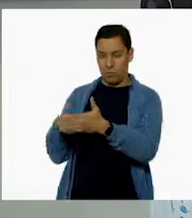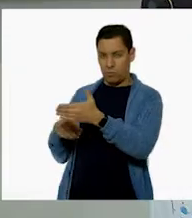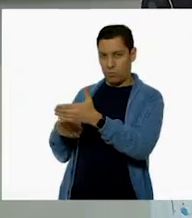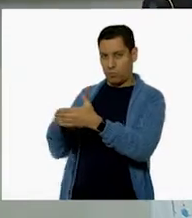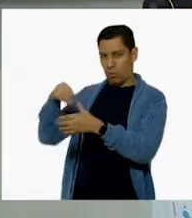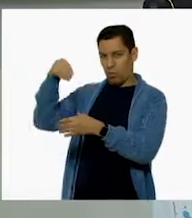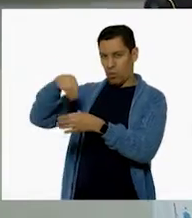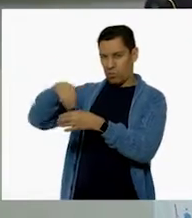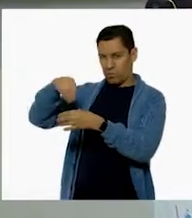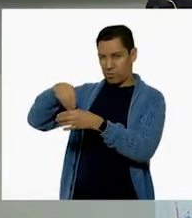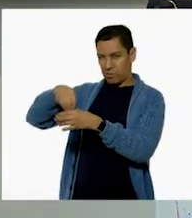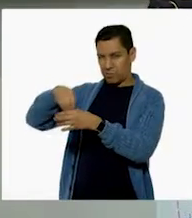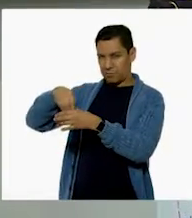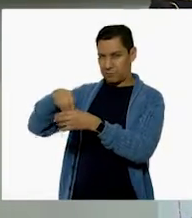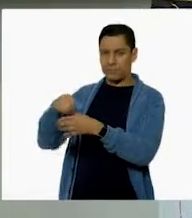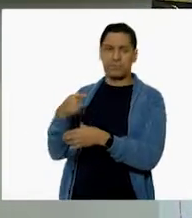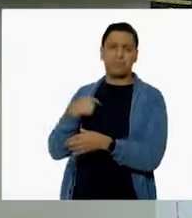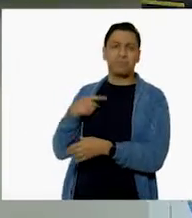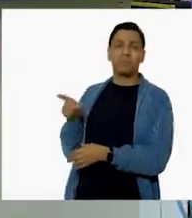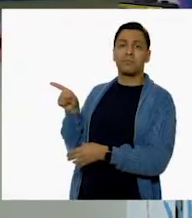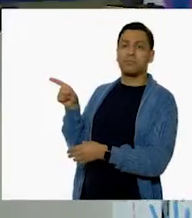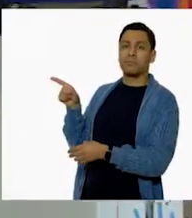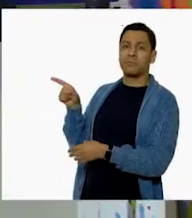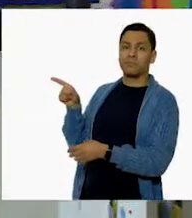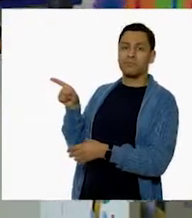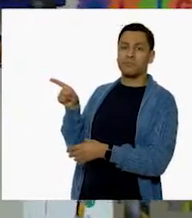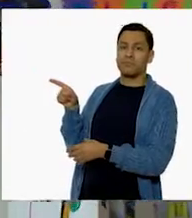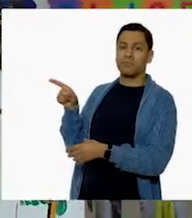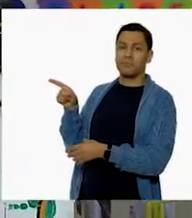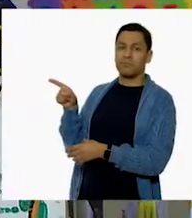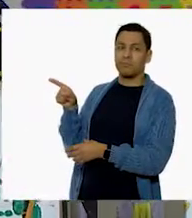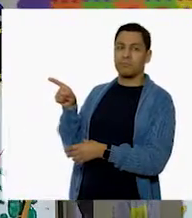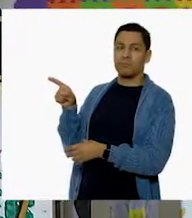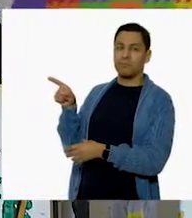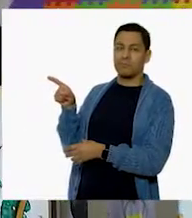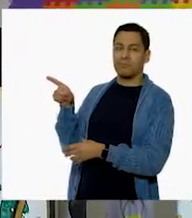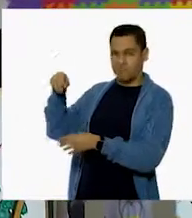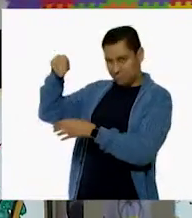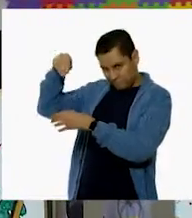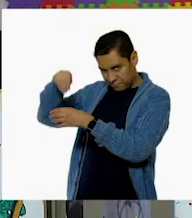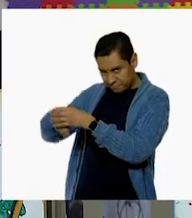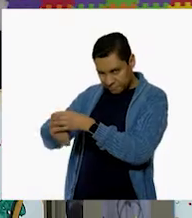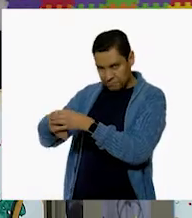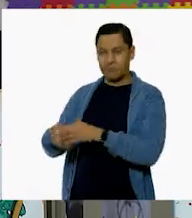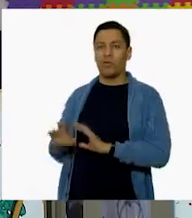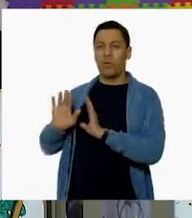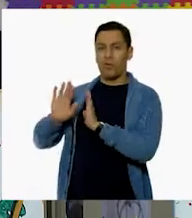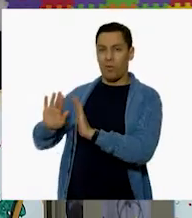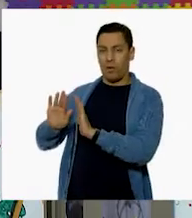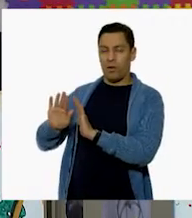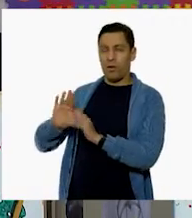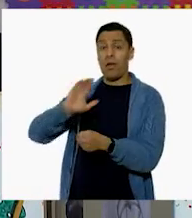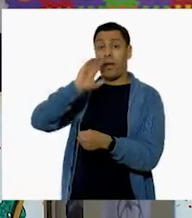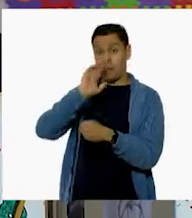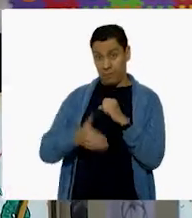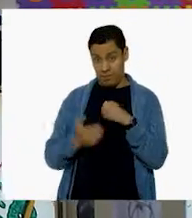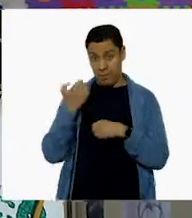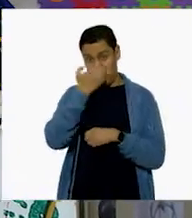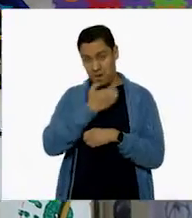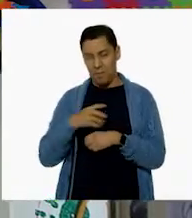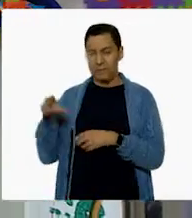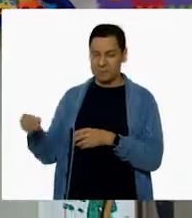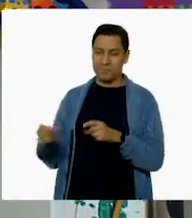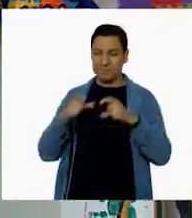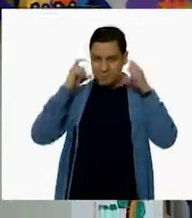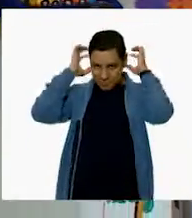guardamos en una bolsa. Por ejemplo, yo aquí tengo una bolsa, entonces lo voy a dejar aquí de este lado. Y ahora